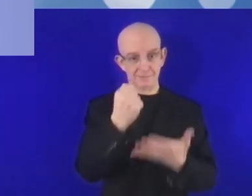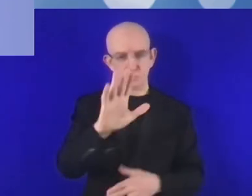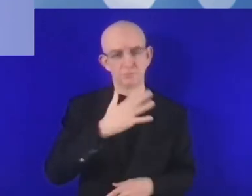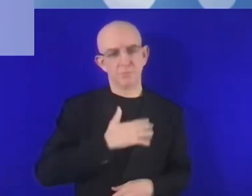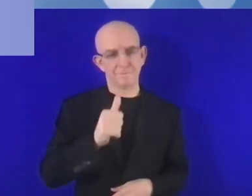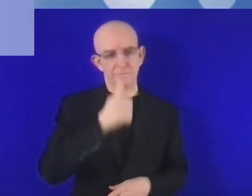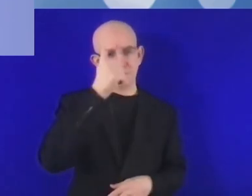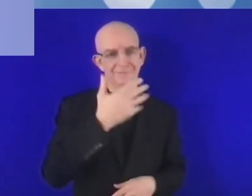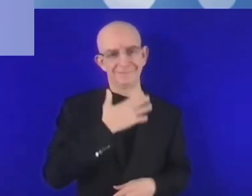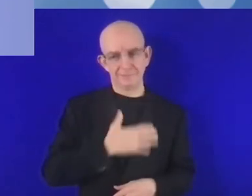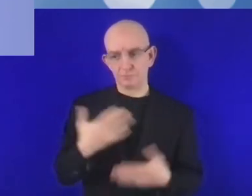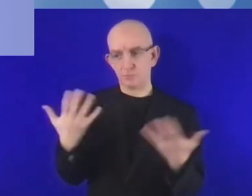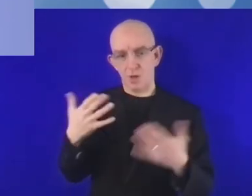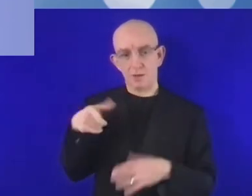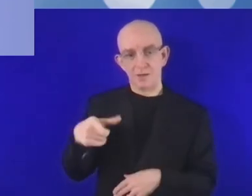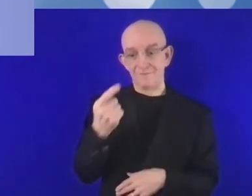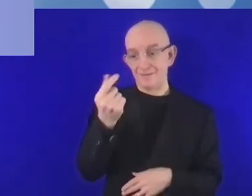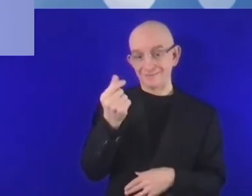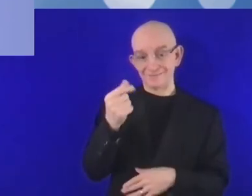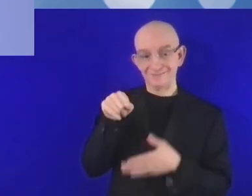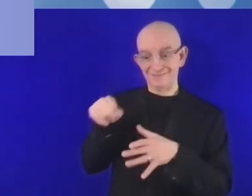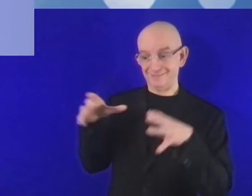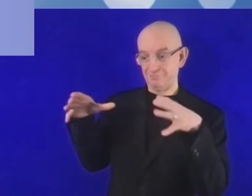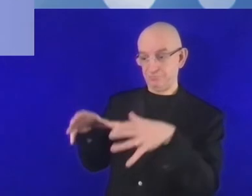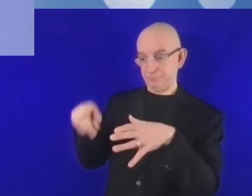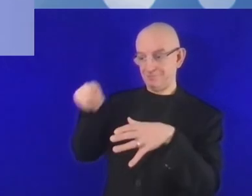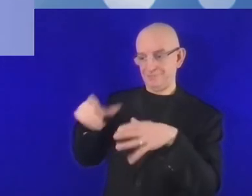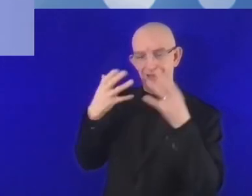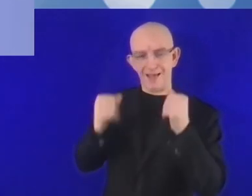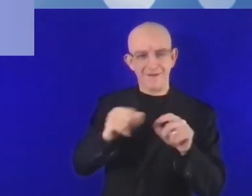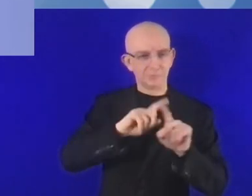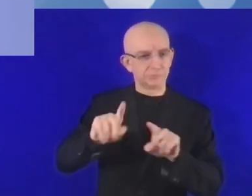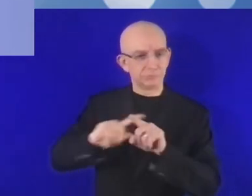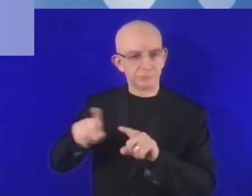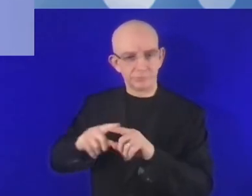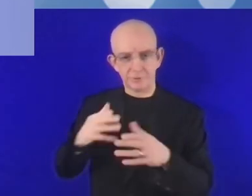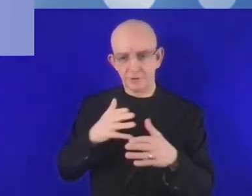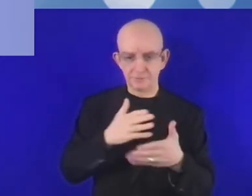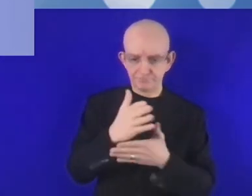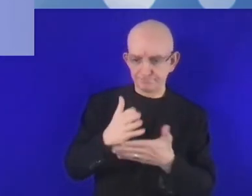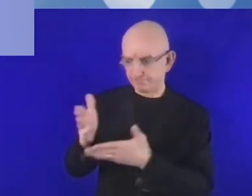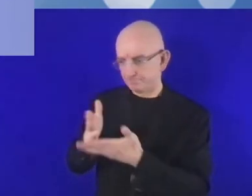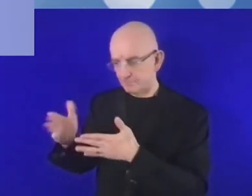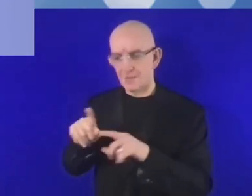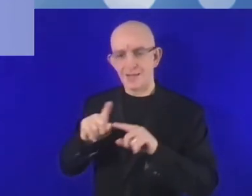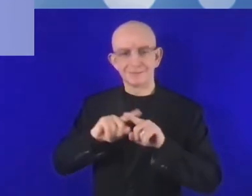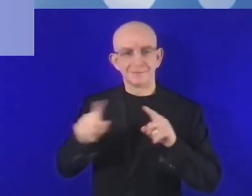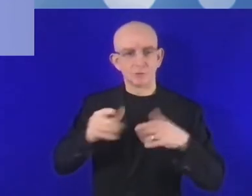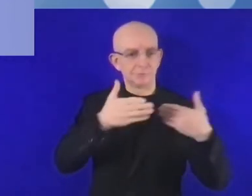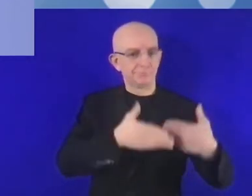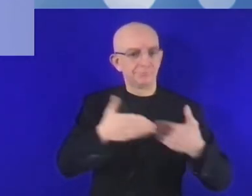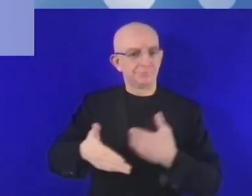su intervención la señora ministra de Etiopía. Las inversiones y la financiación. Tenemos diferentes modelos